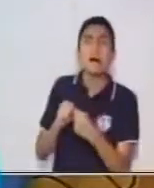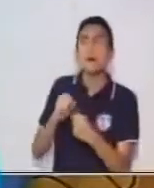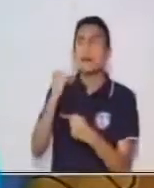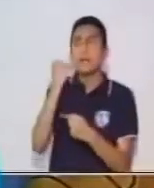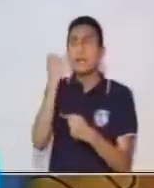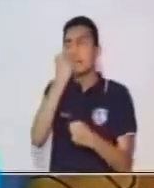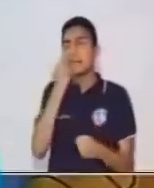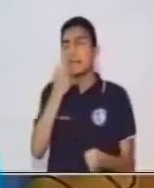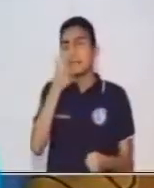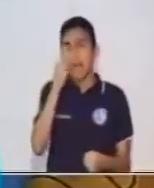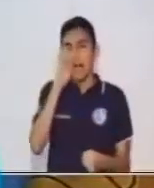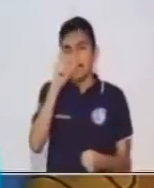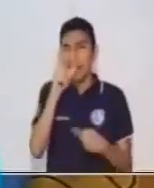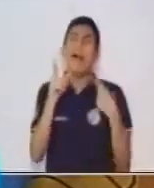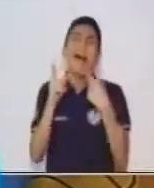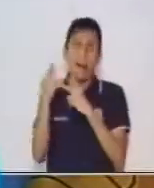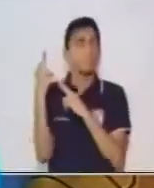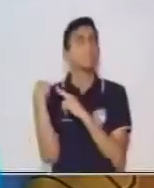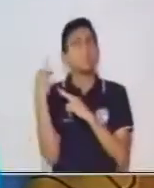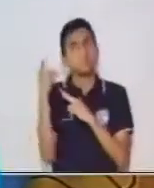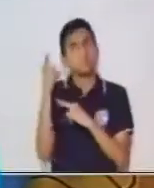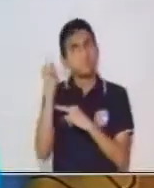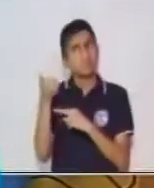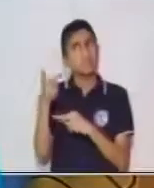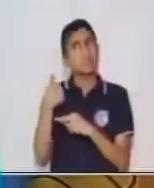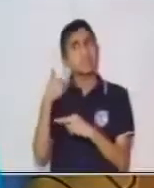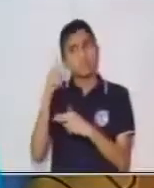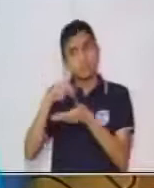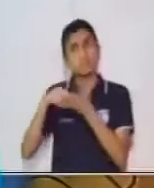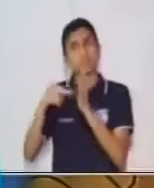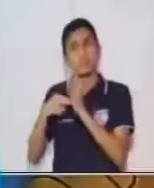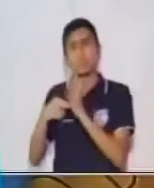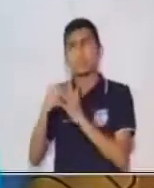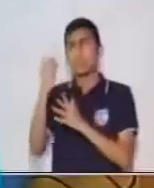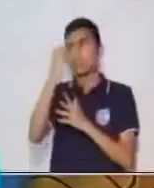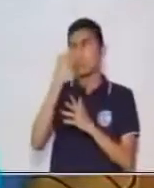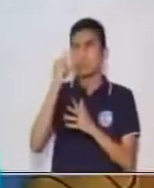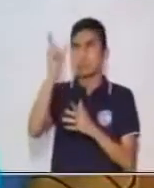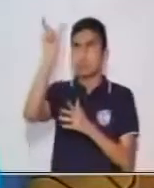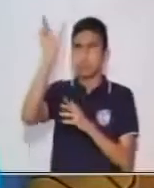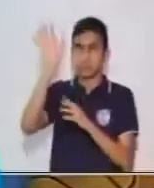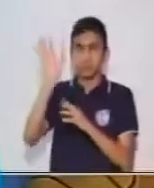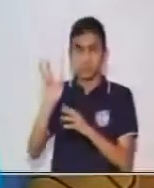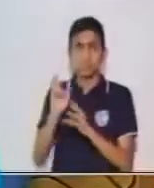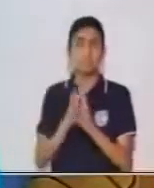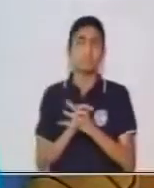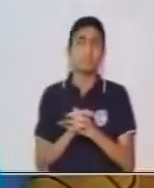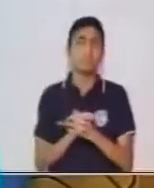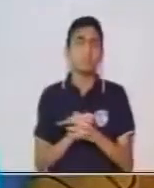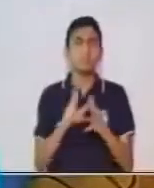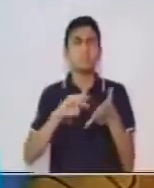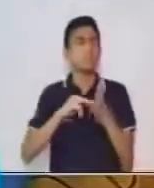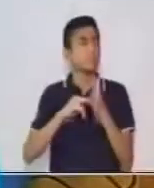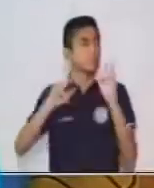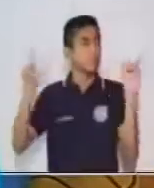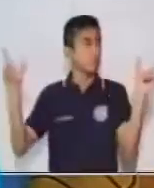proposiciones incluidas en esta oración y por lo tanto es una oración